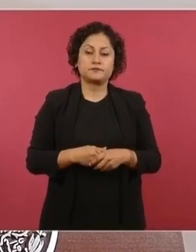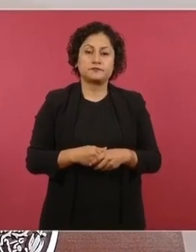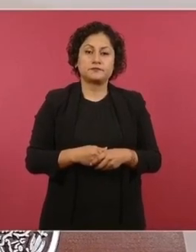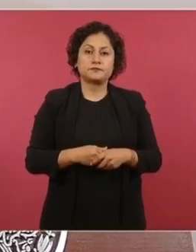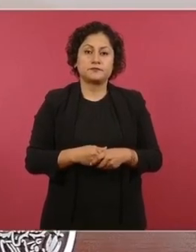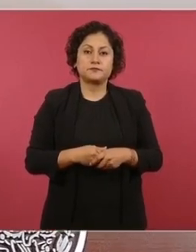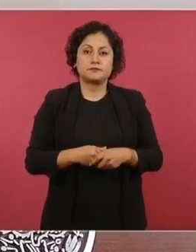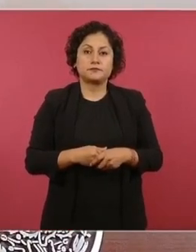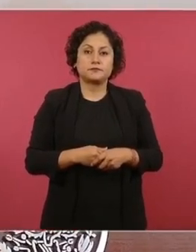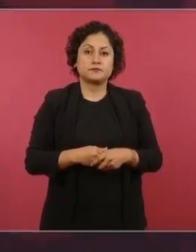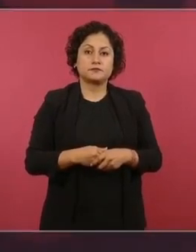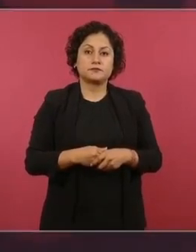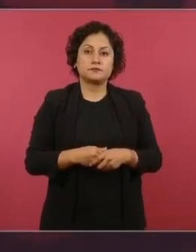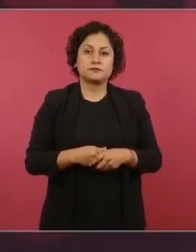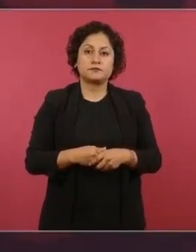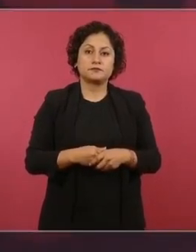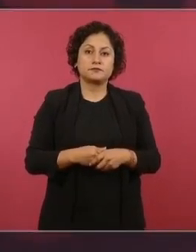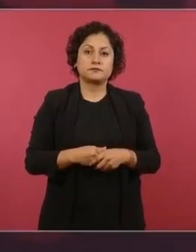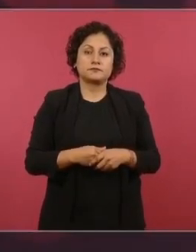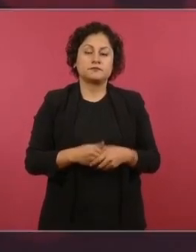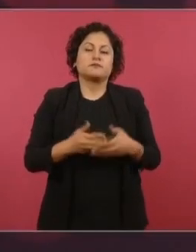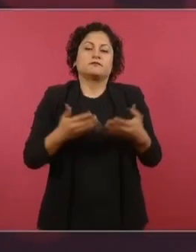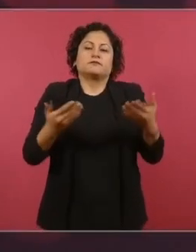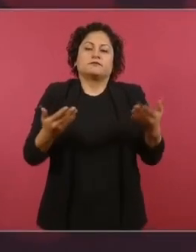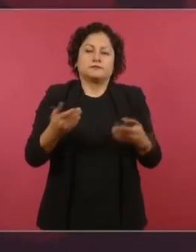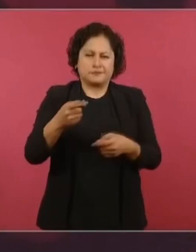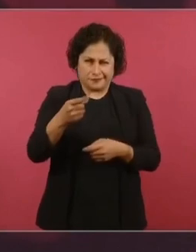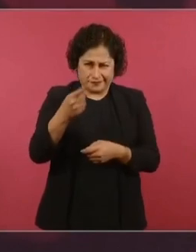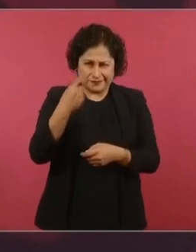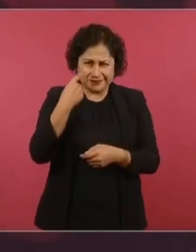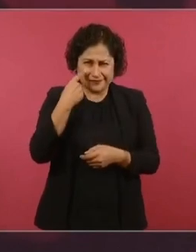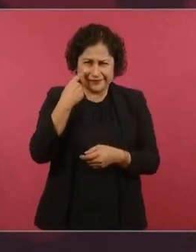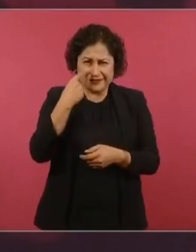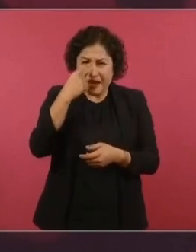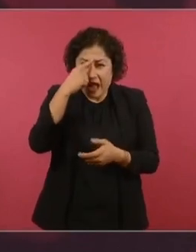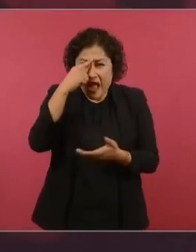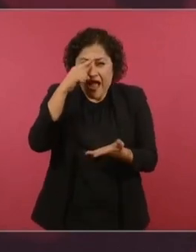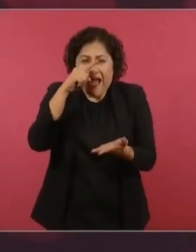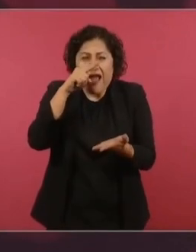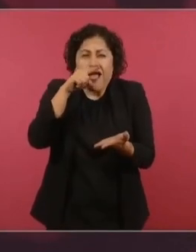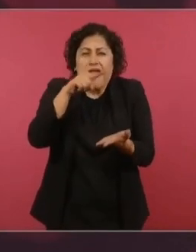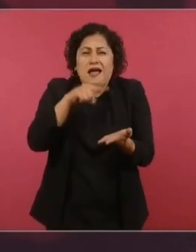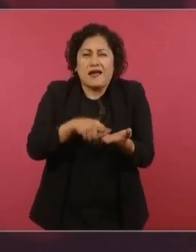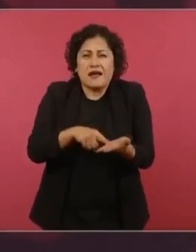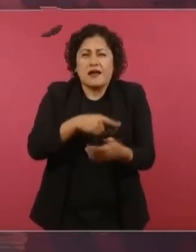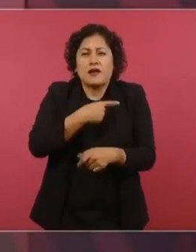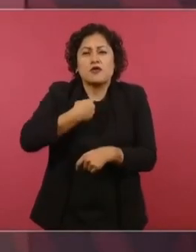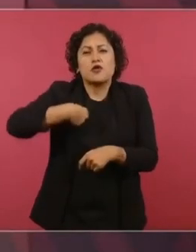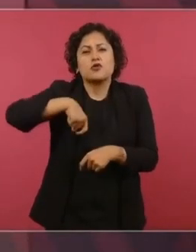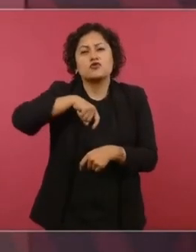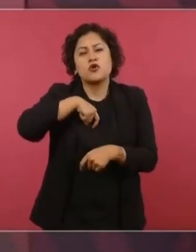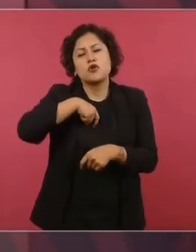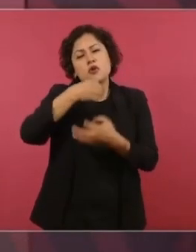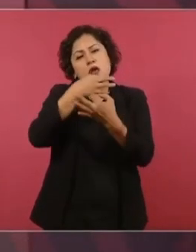que violan los derechos humanos y los derechos políticos